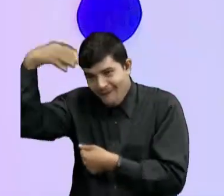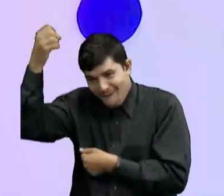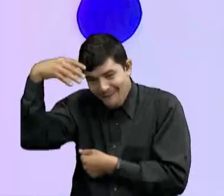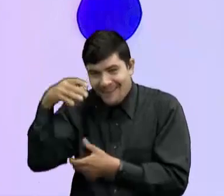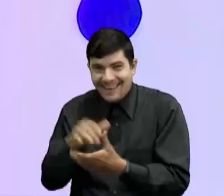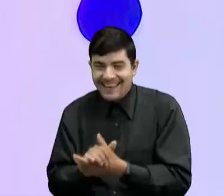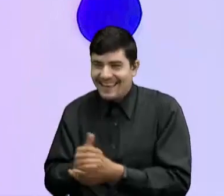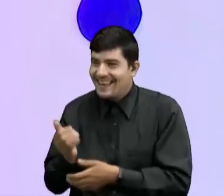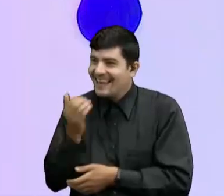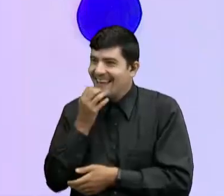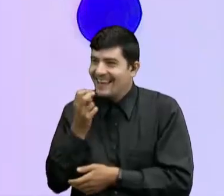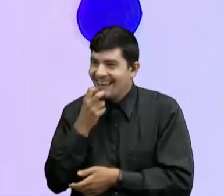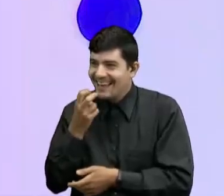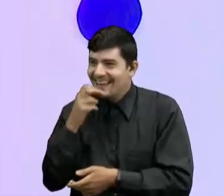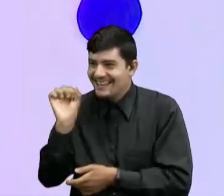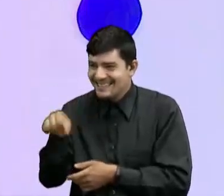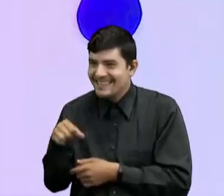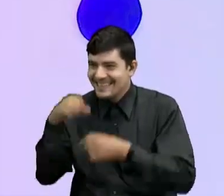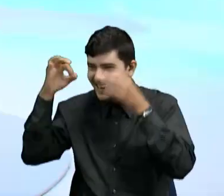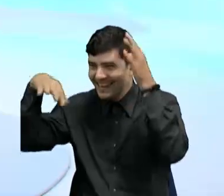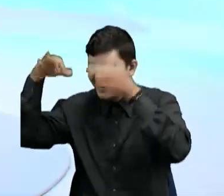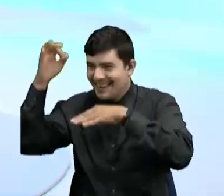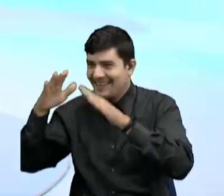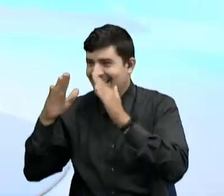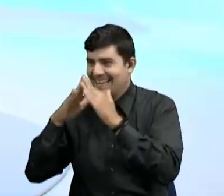Más bien Una nieve casera